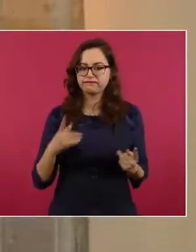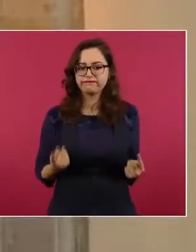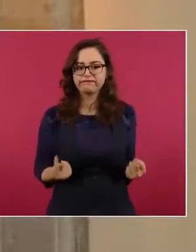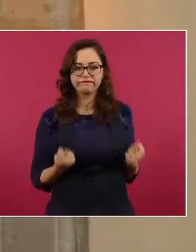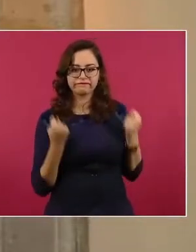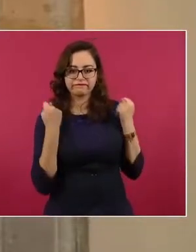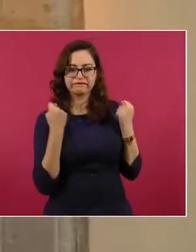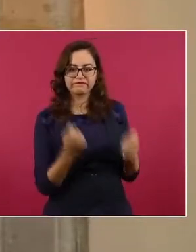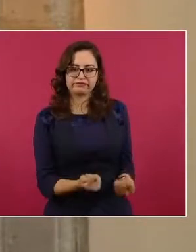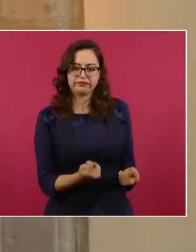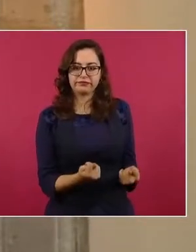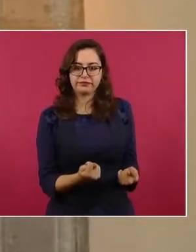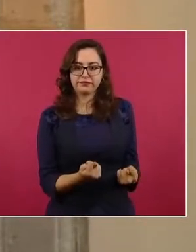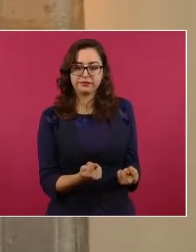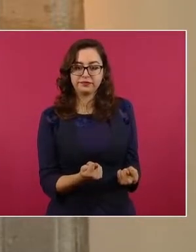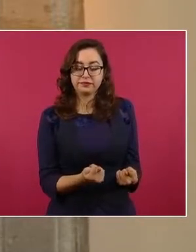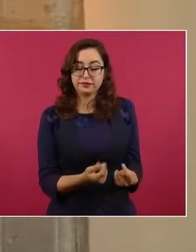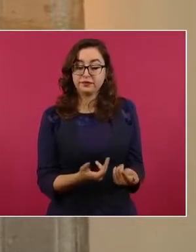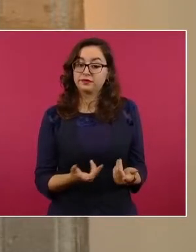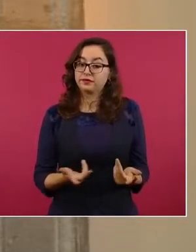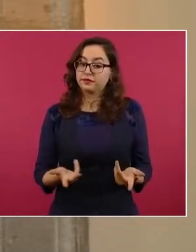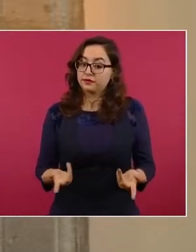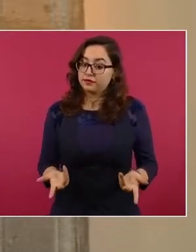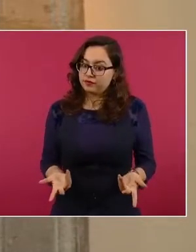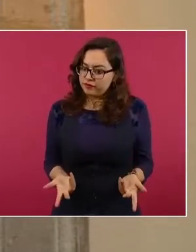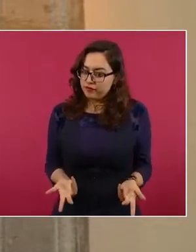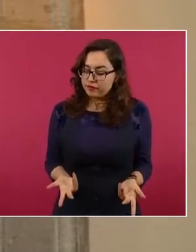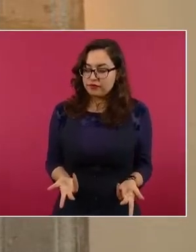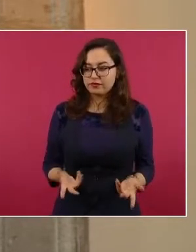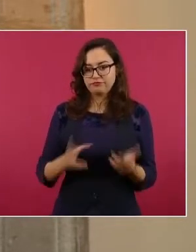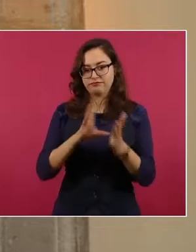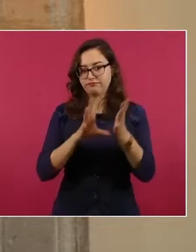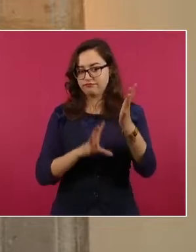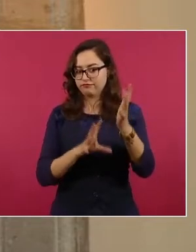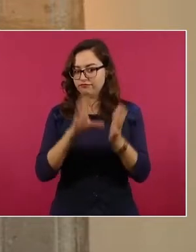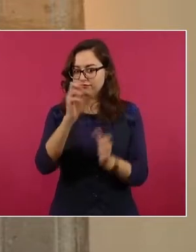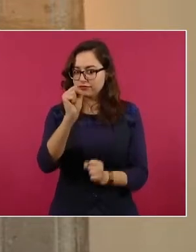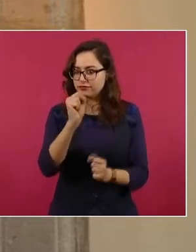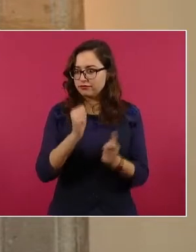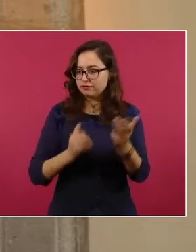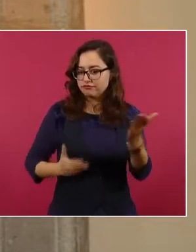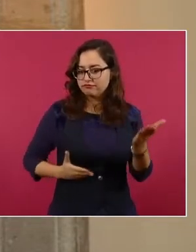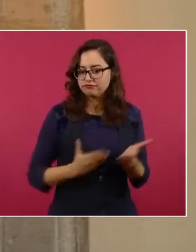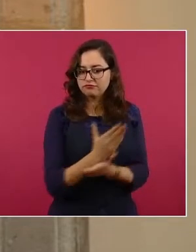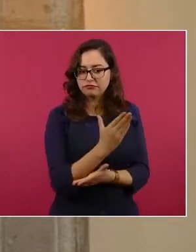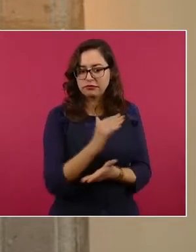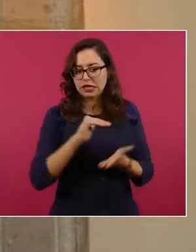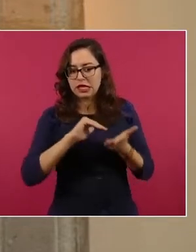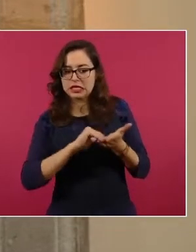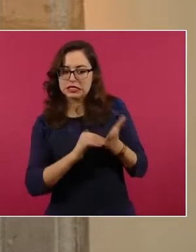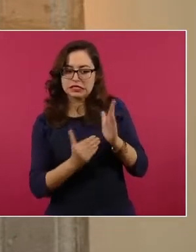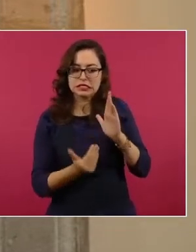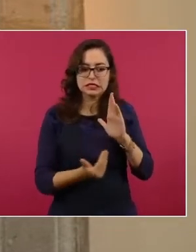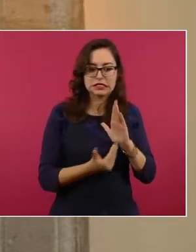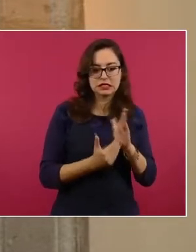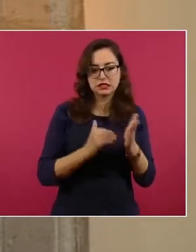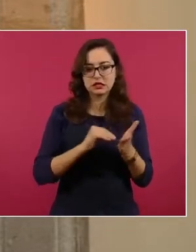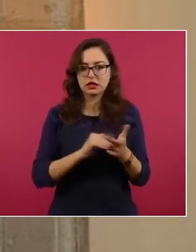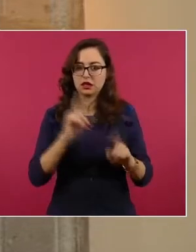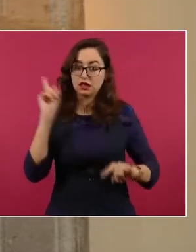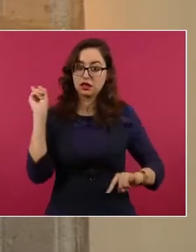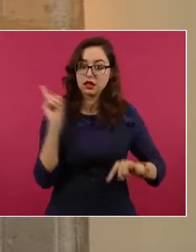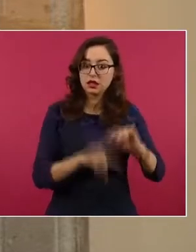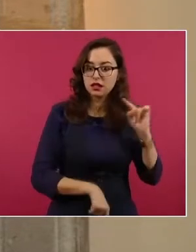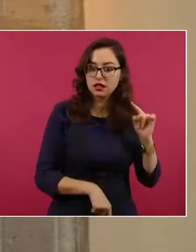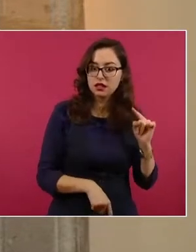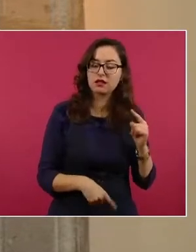pretender alterar la eficacia de la Constitución a través de la invalidación de una ley que es